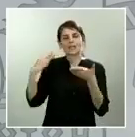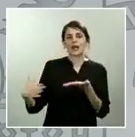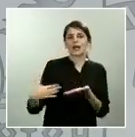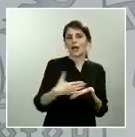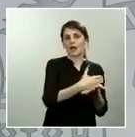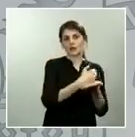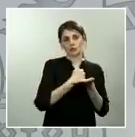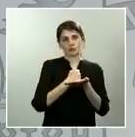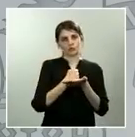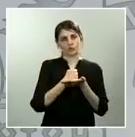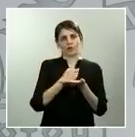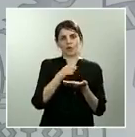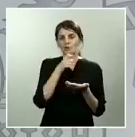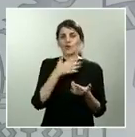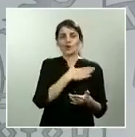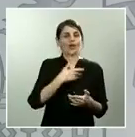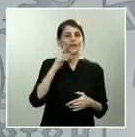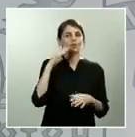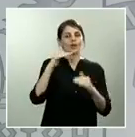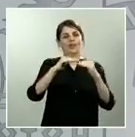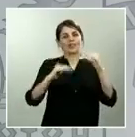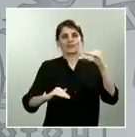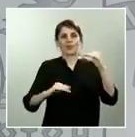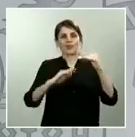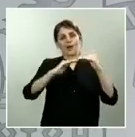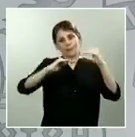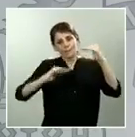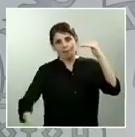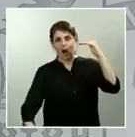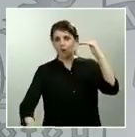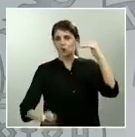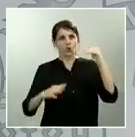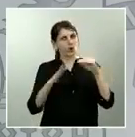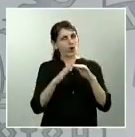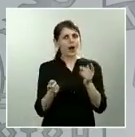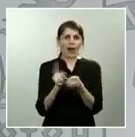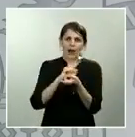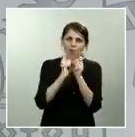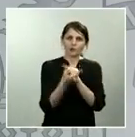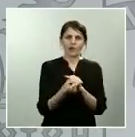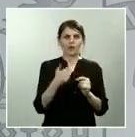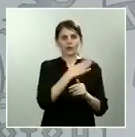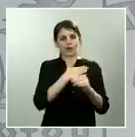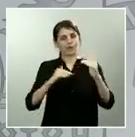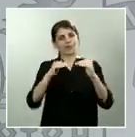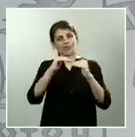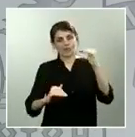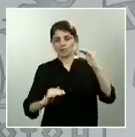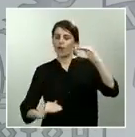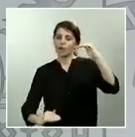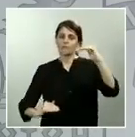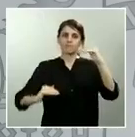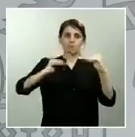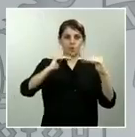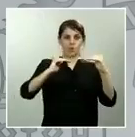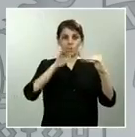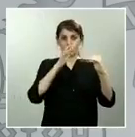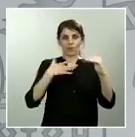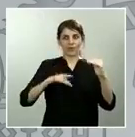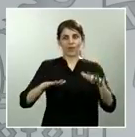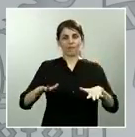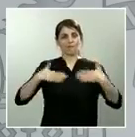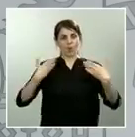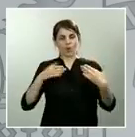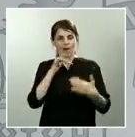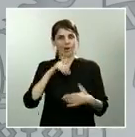todo lo contrario tendremos que corregir las situaciones de desigualdad sobrevenida ya ser compatible todo ese equilibrio